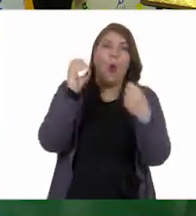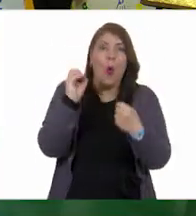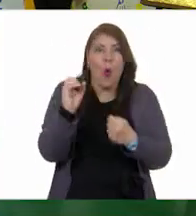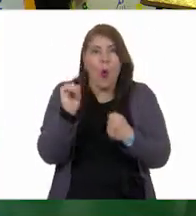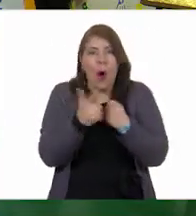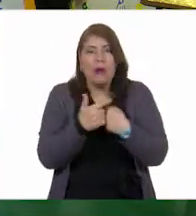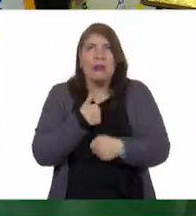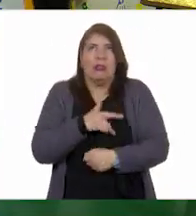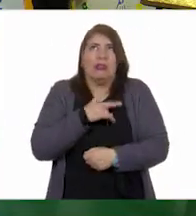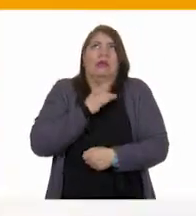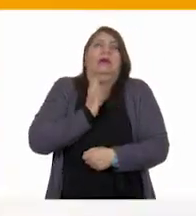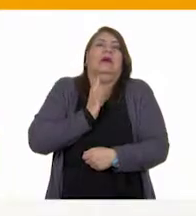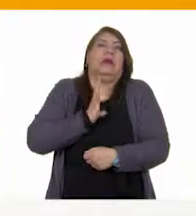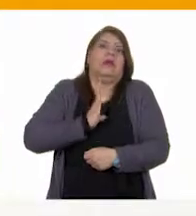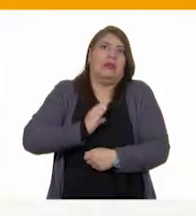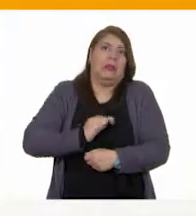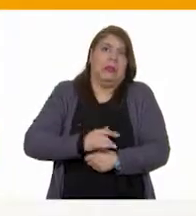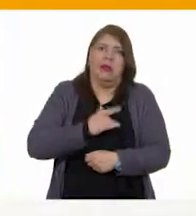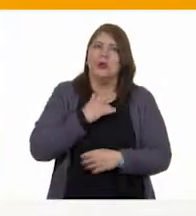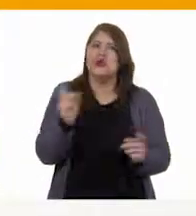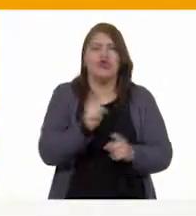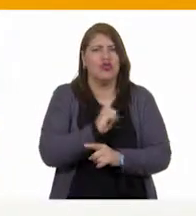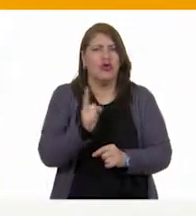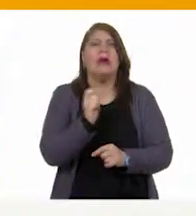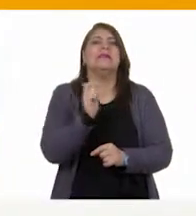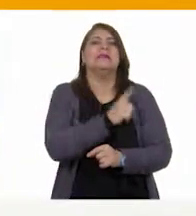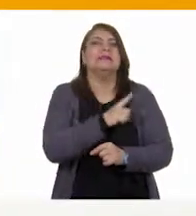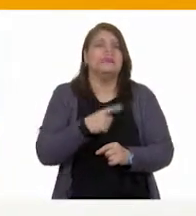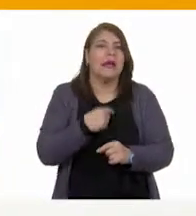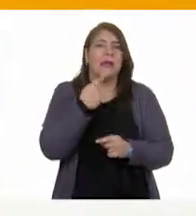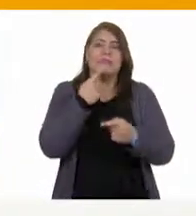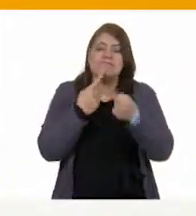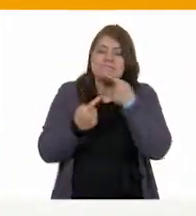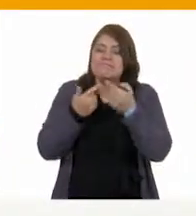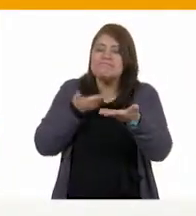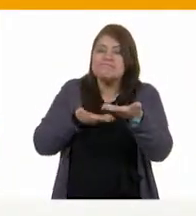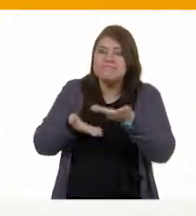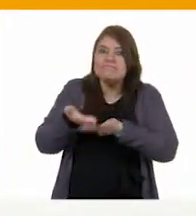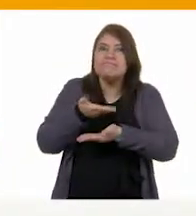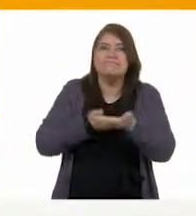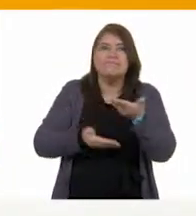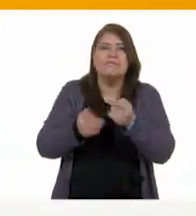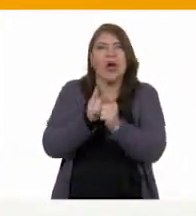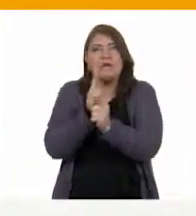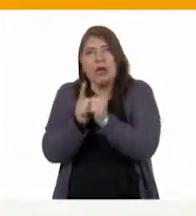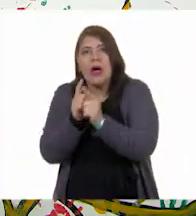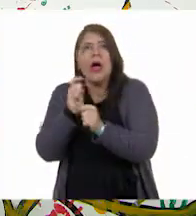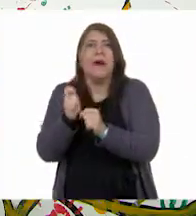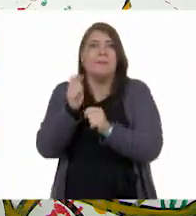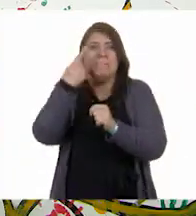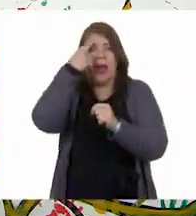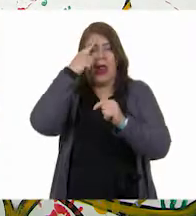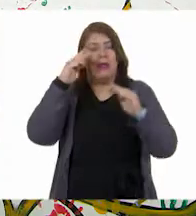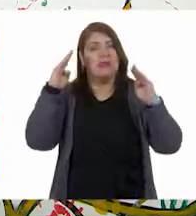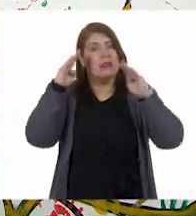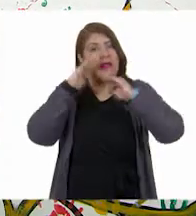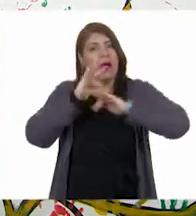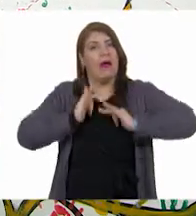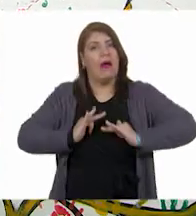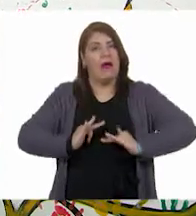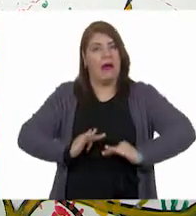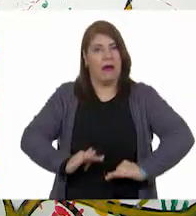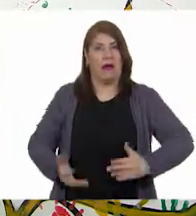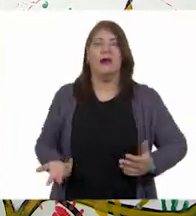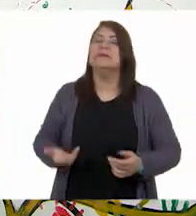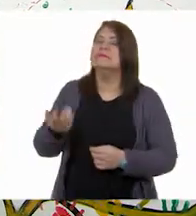Debemos resolverlo a través del diálogo para poder convivir tranquilos. Tienes mucha razón, Gloria.